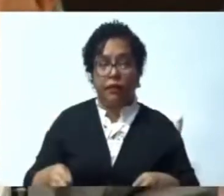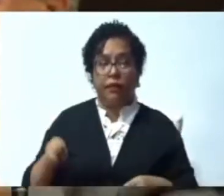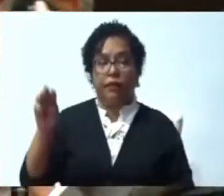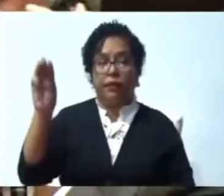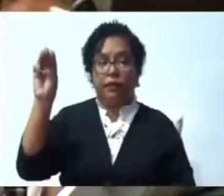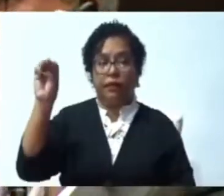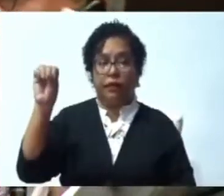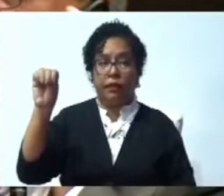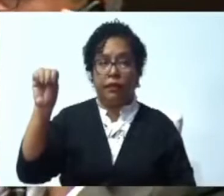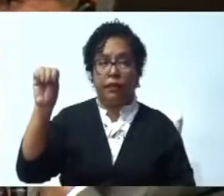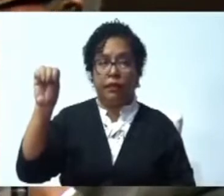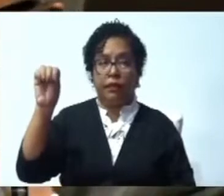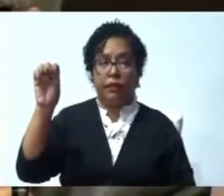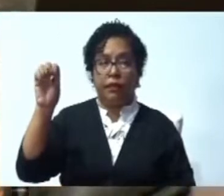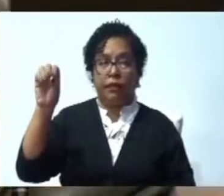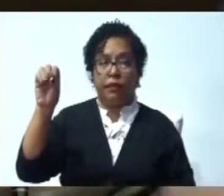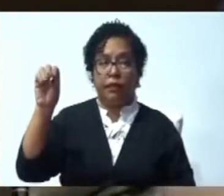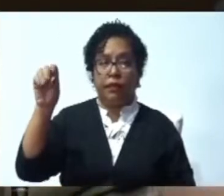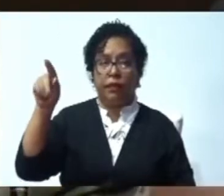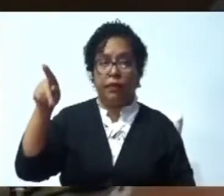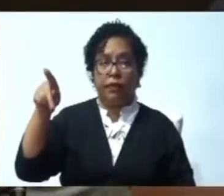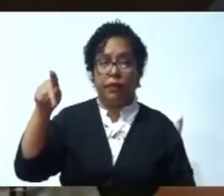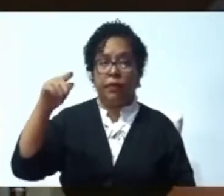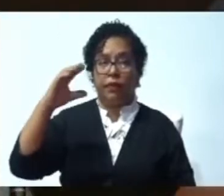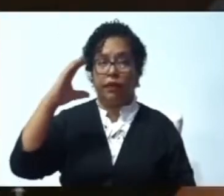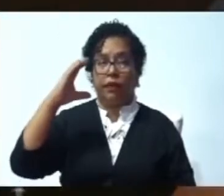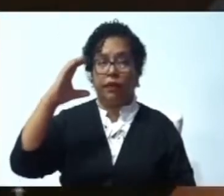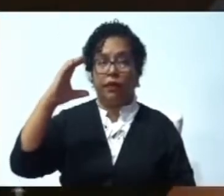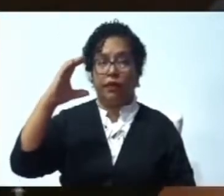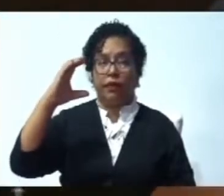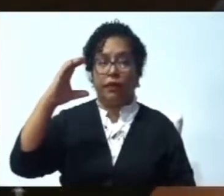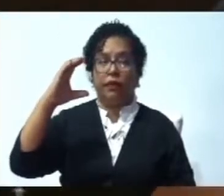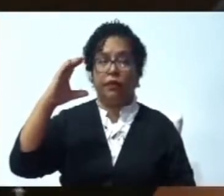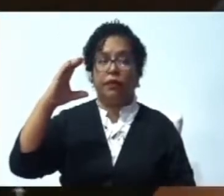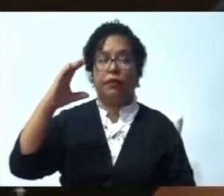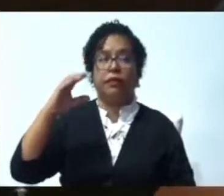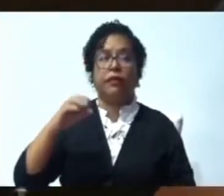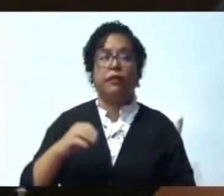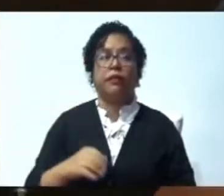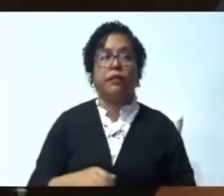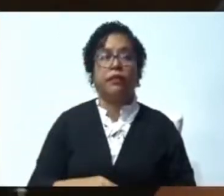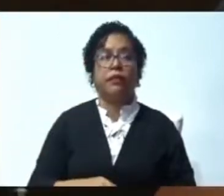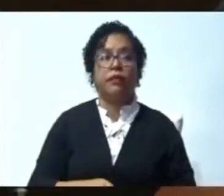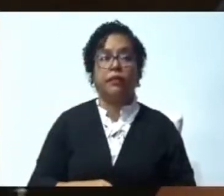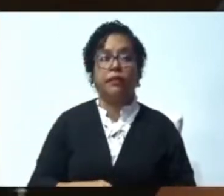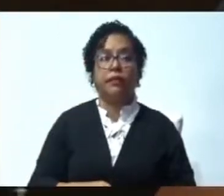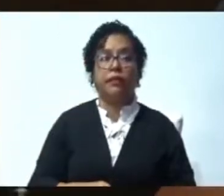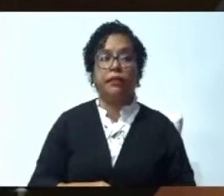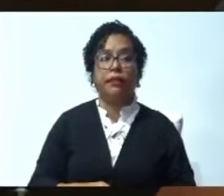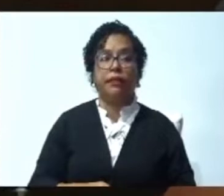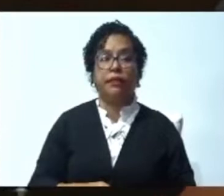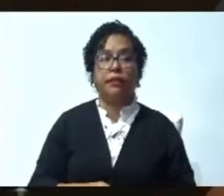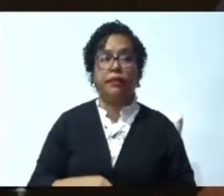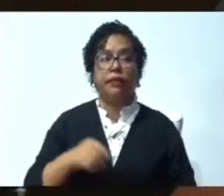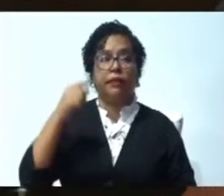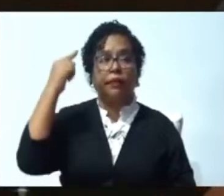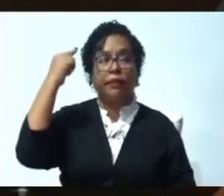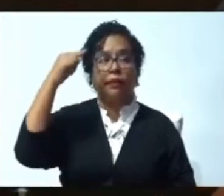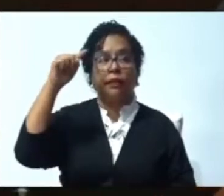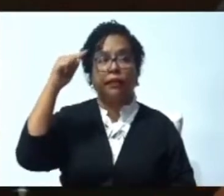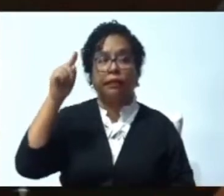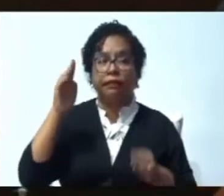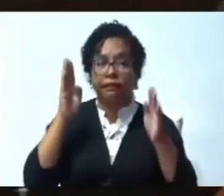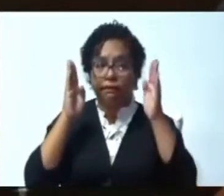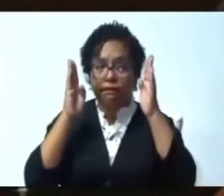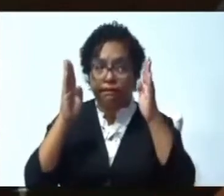Comunicación El compañero del INE Para que ponga atención y apure